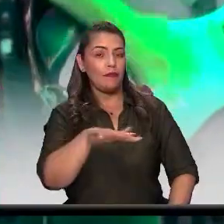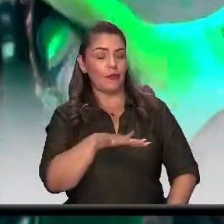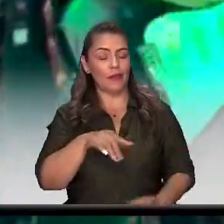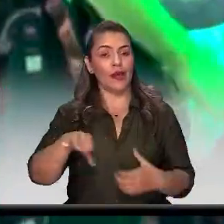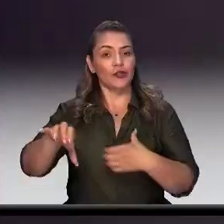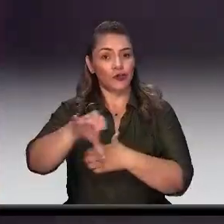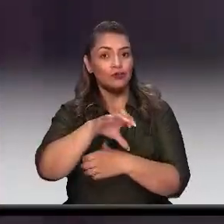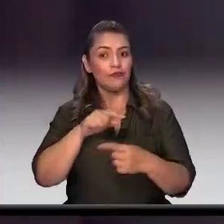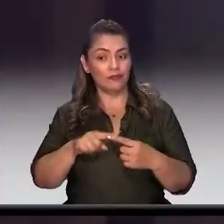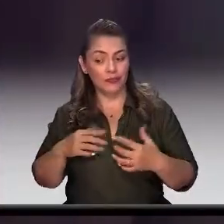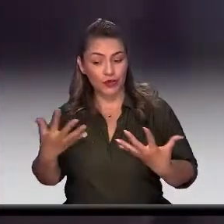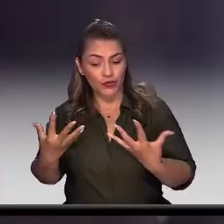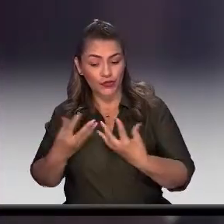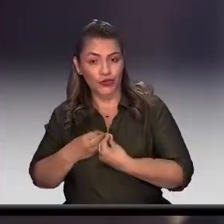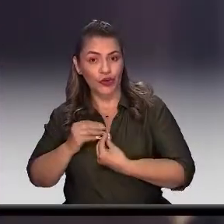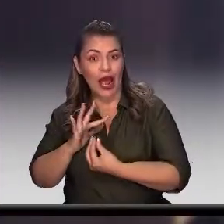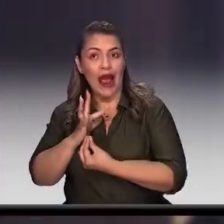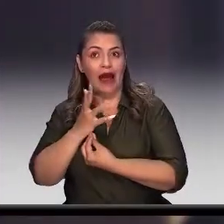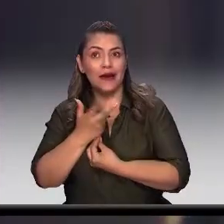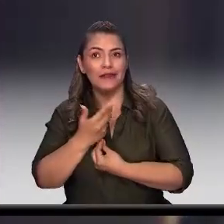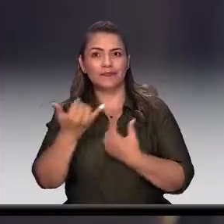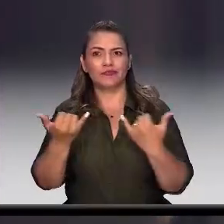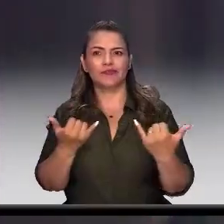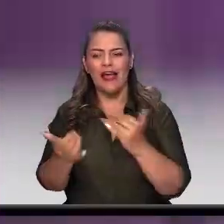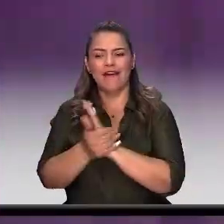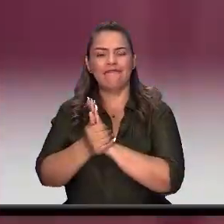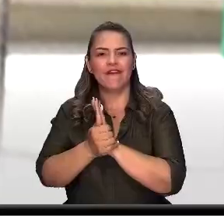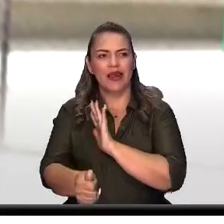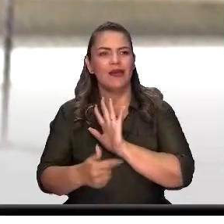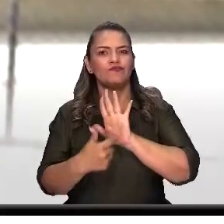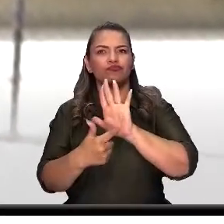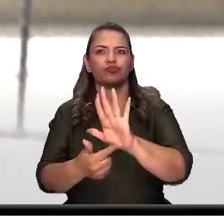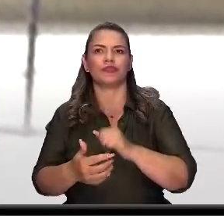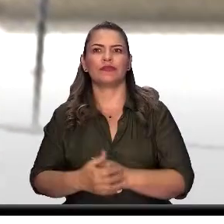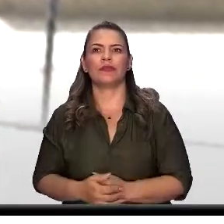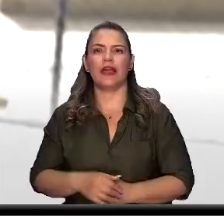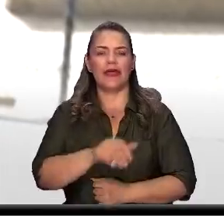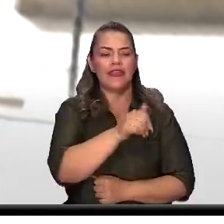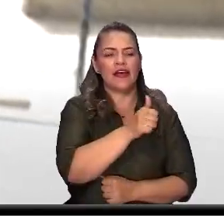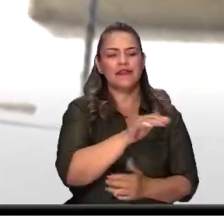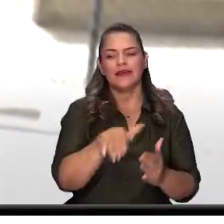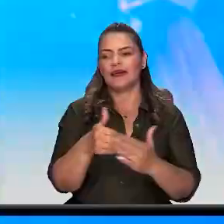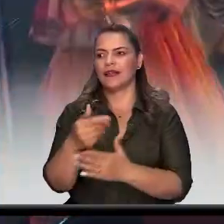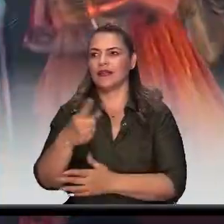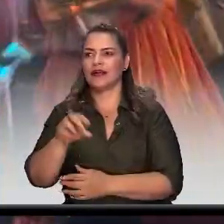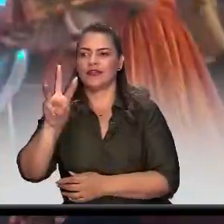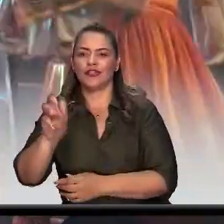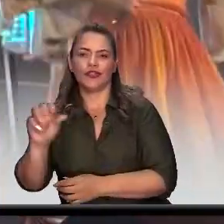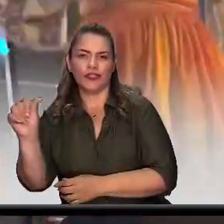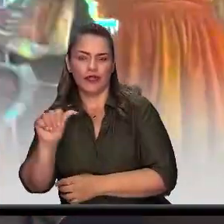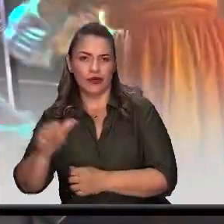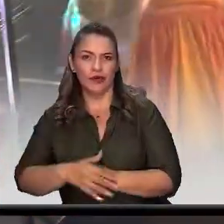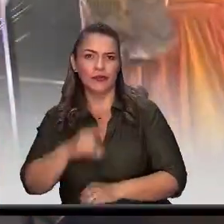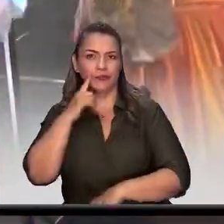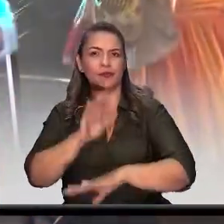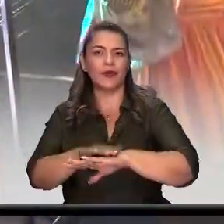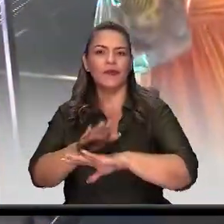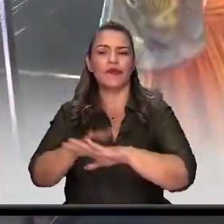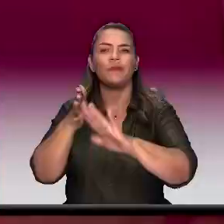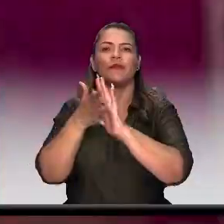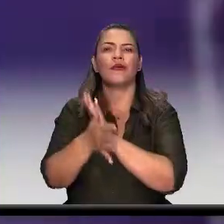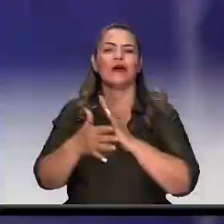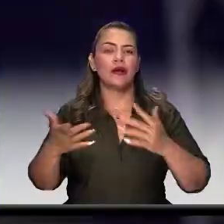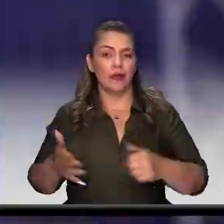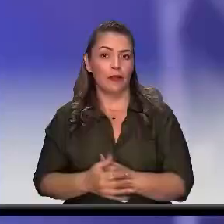itagüiseños demostraron todo su talento entre el 10 y el 18 de agosto, ratificando precisamente que